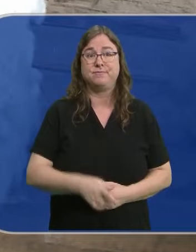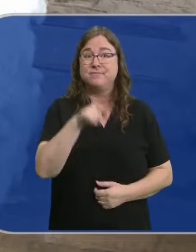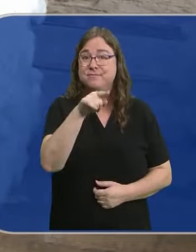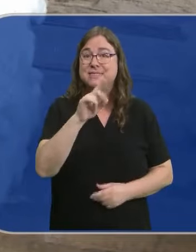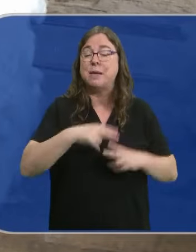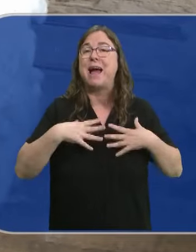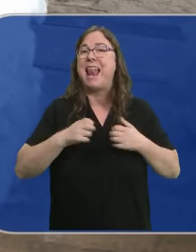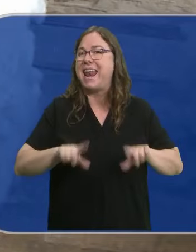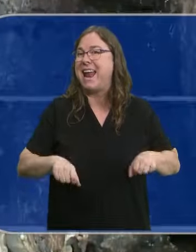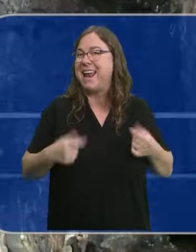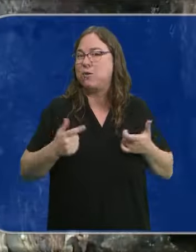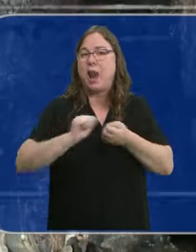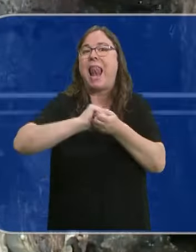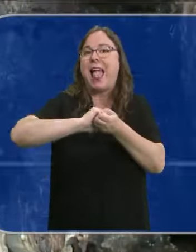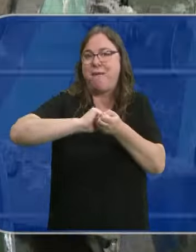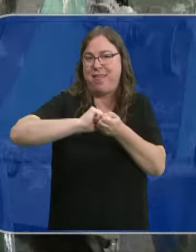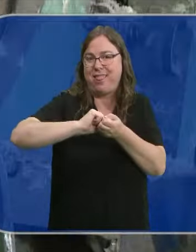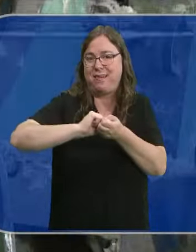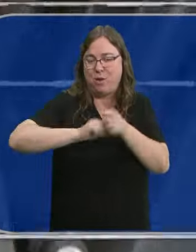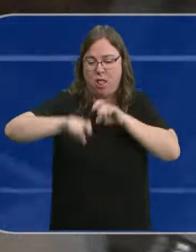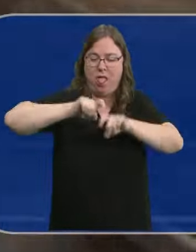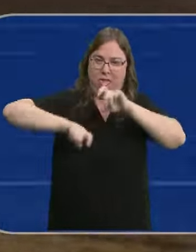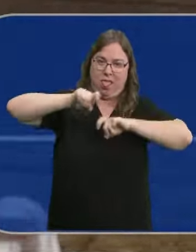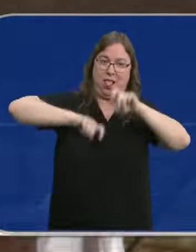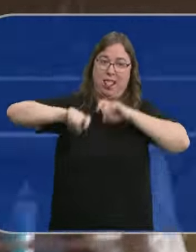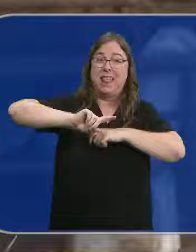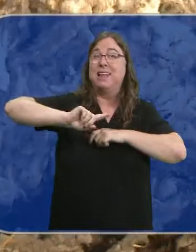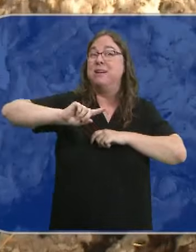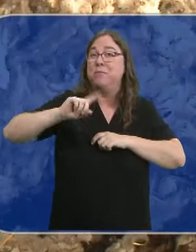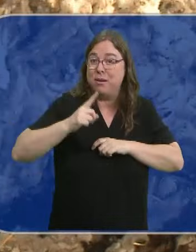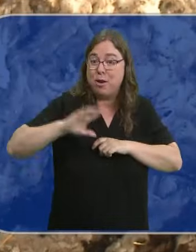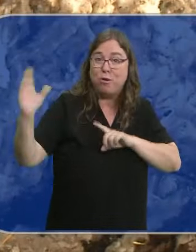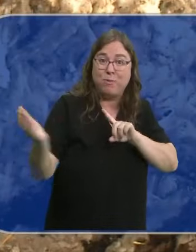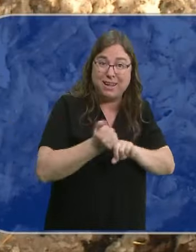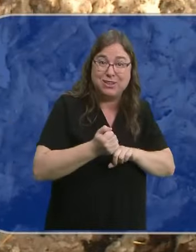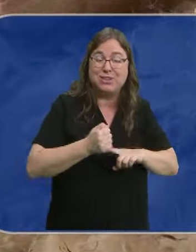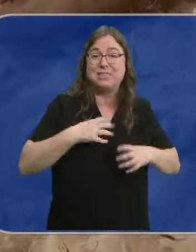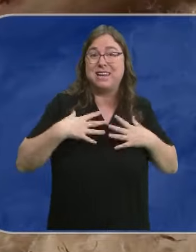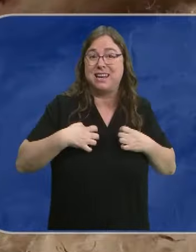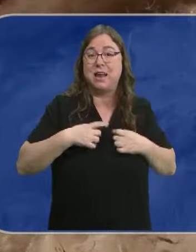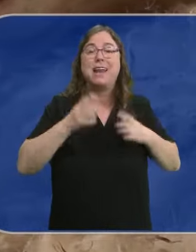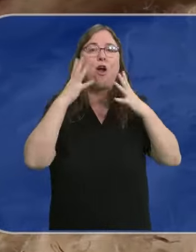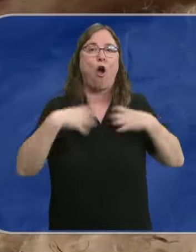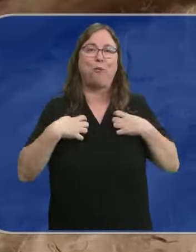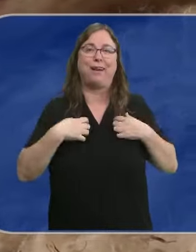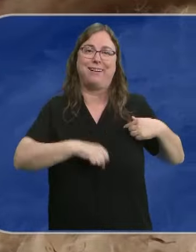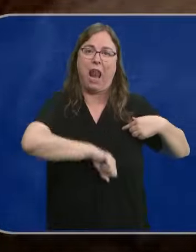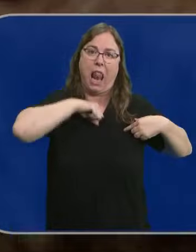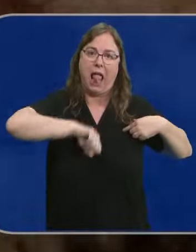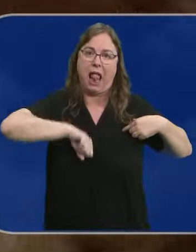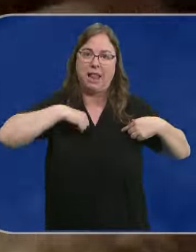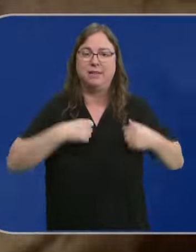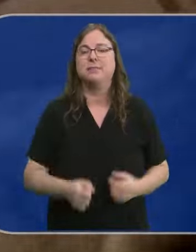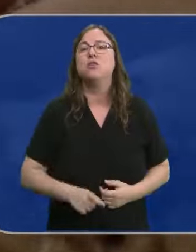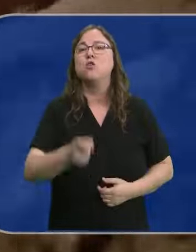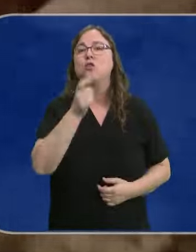Esto es lana natural y lavada. Pero recapitulemos, el primer paso para obtenerla es esquilarlas a ellas. Empiezas